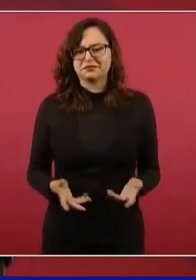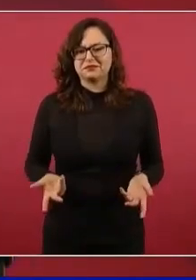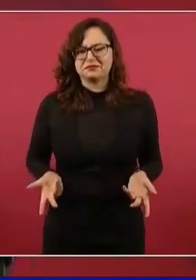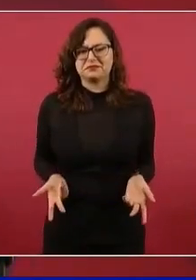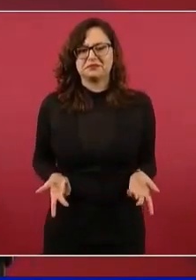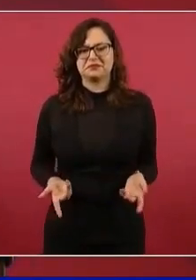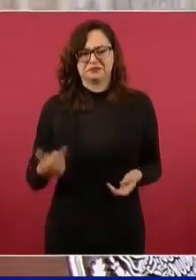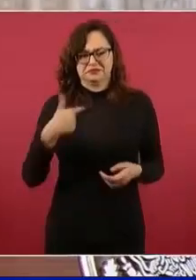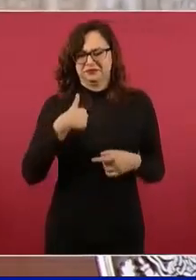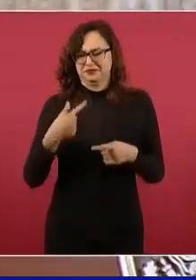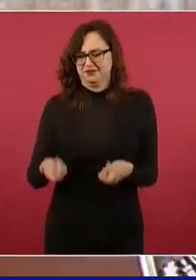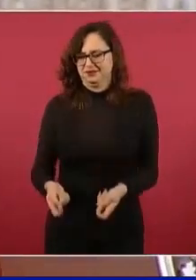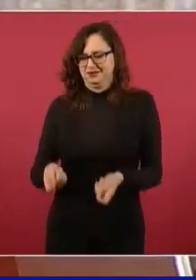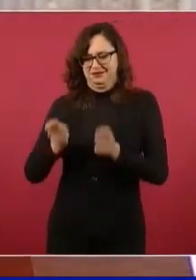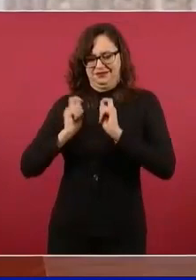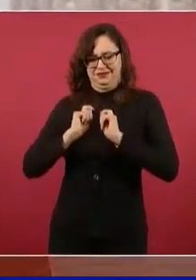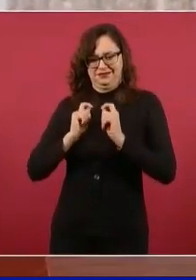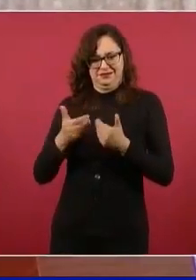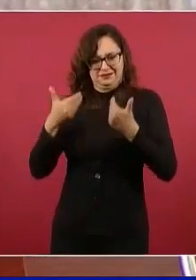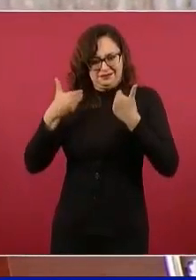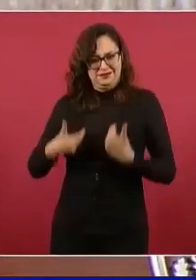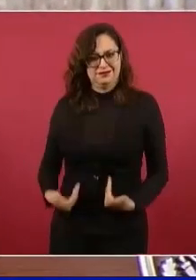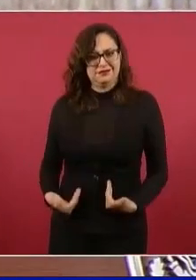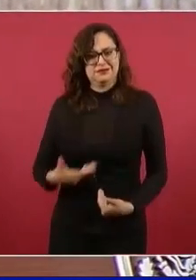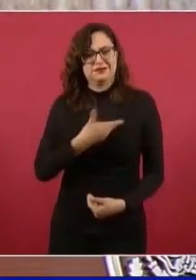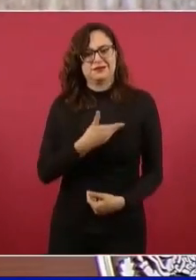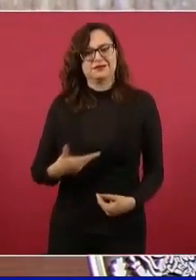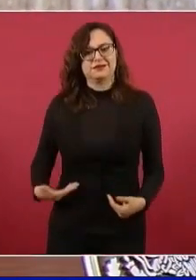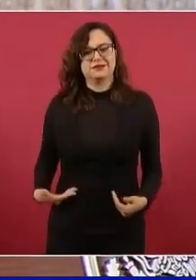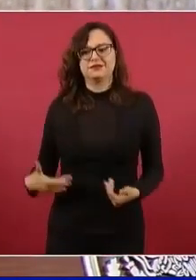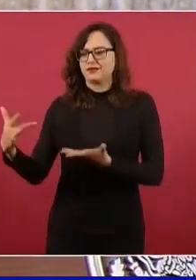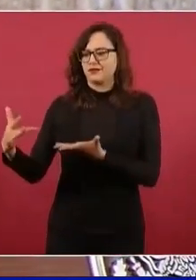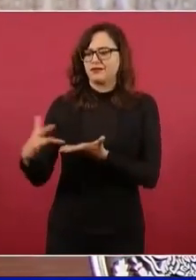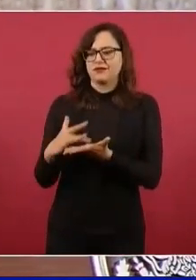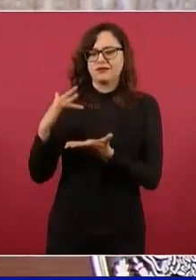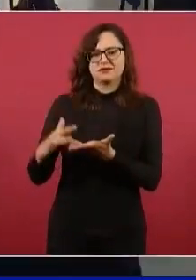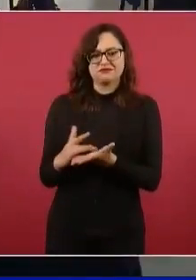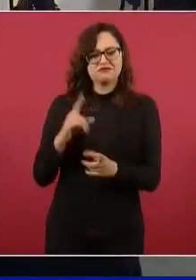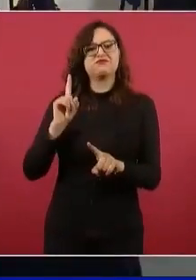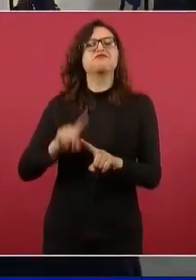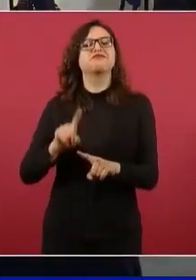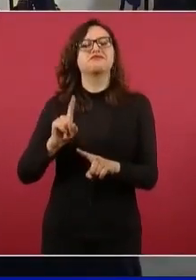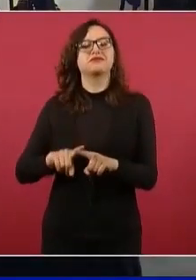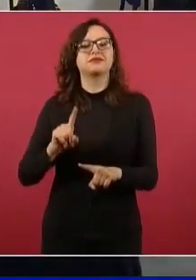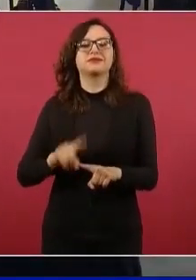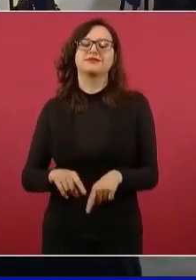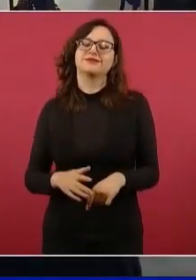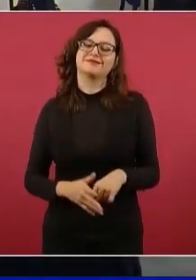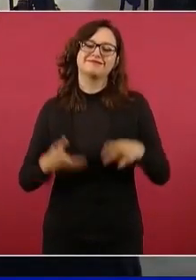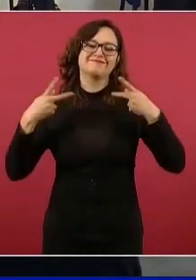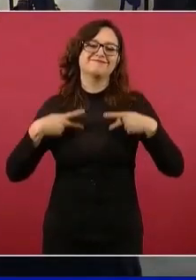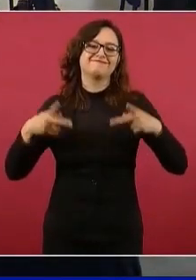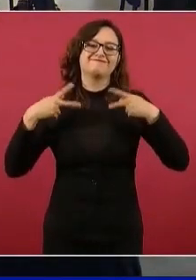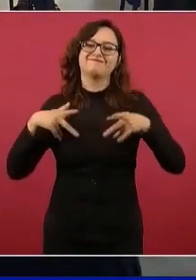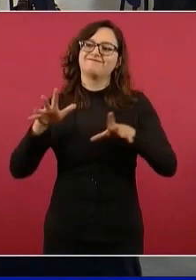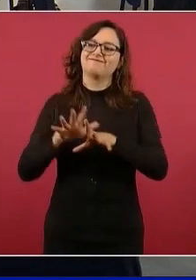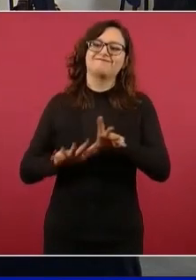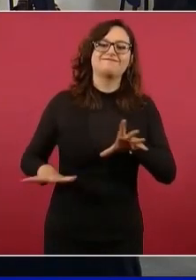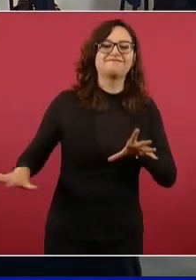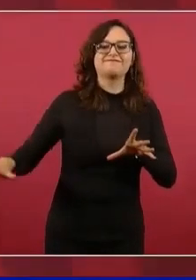¿quién me ha apoyado? ¿Quién pueblo y